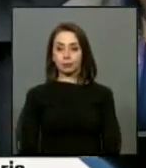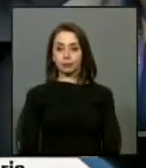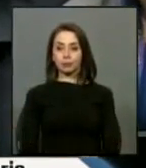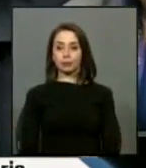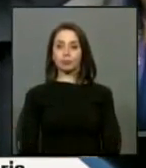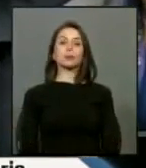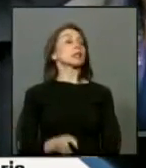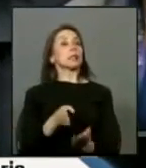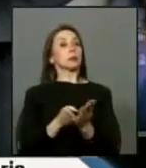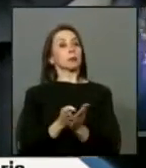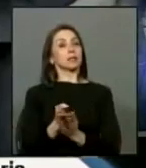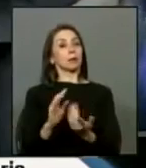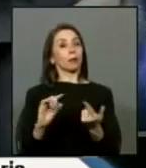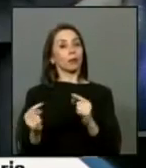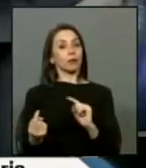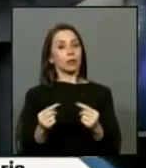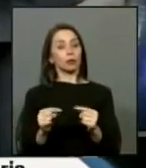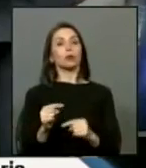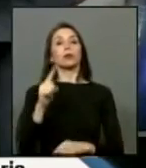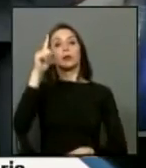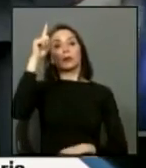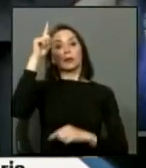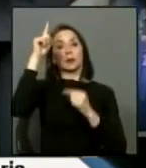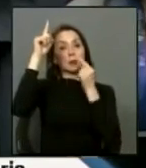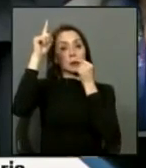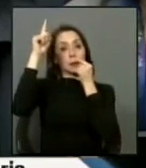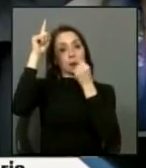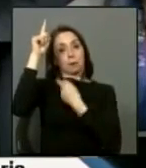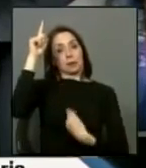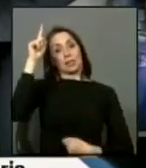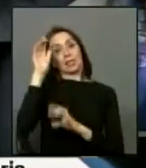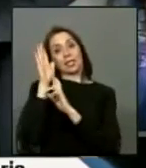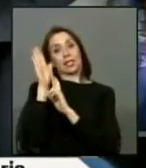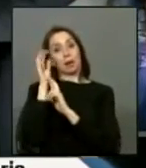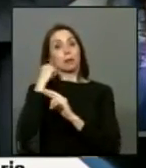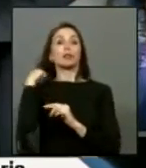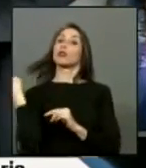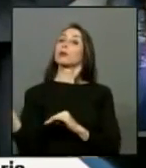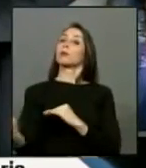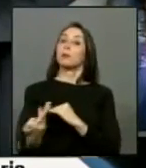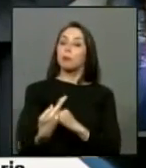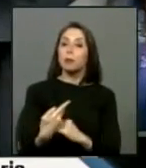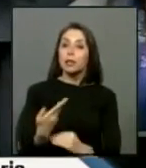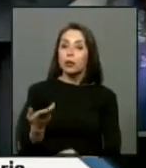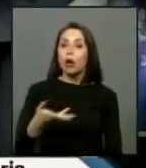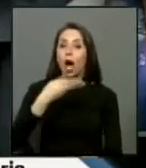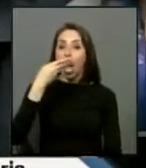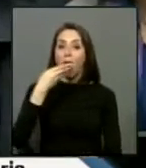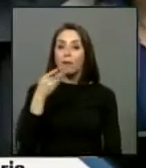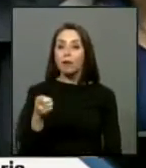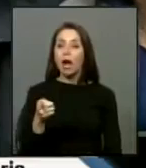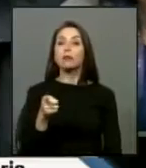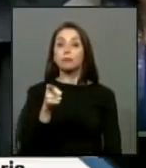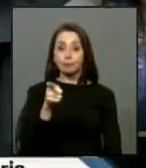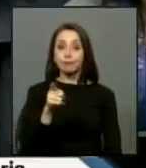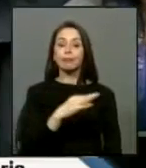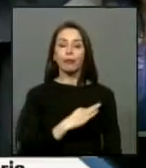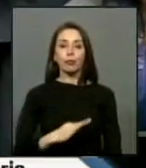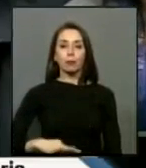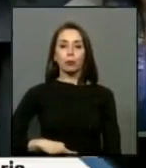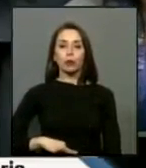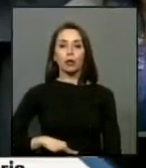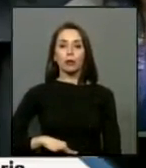Iniciando el debate Siguiente reglamento Ha solicitado el uso de la palabra el